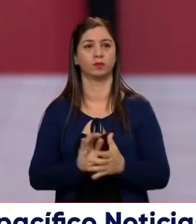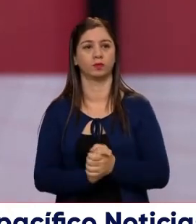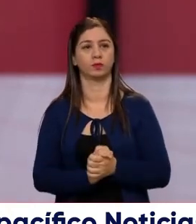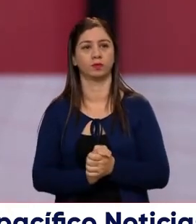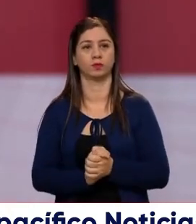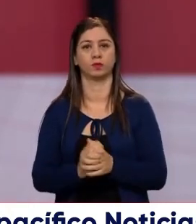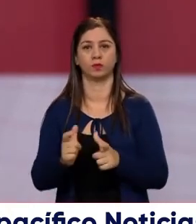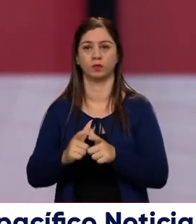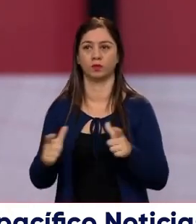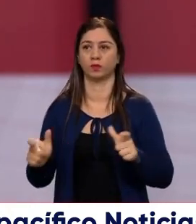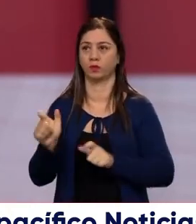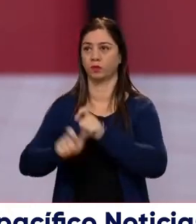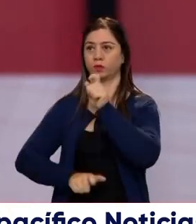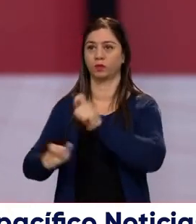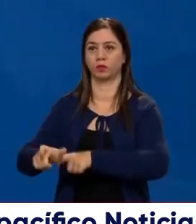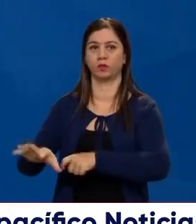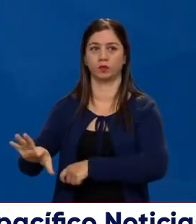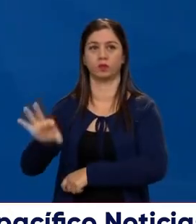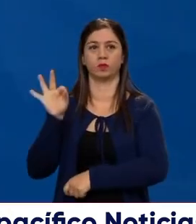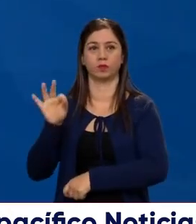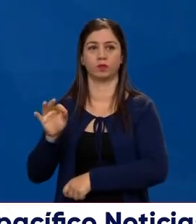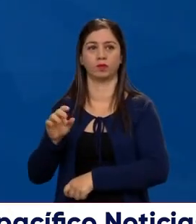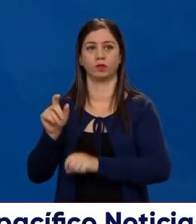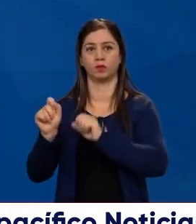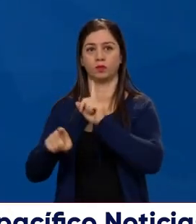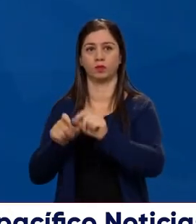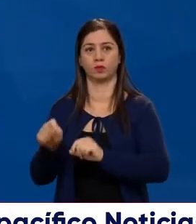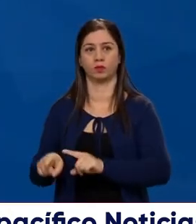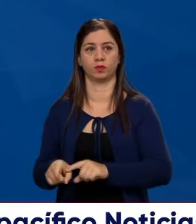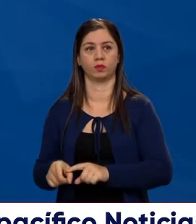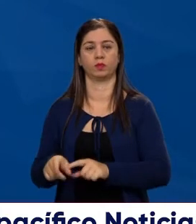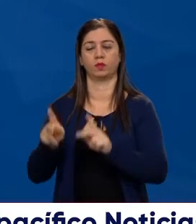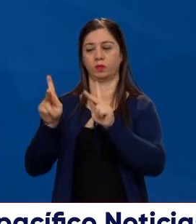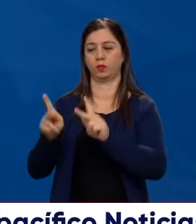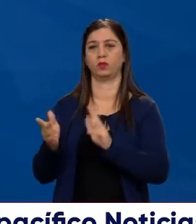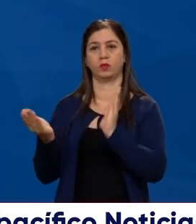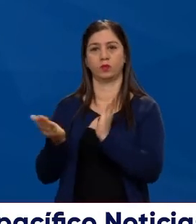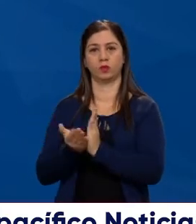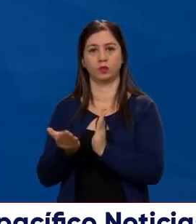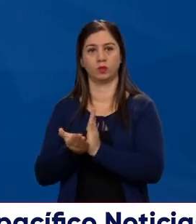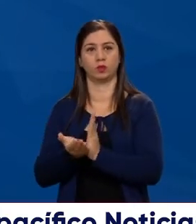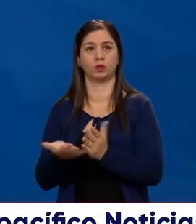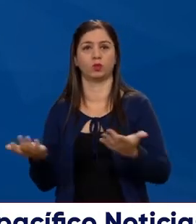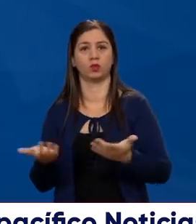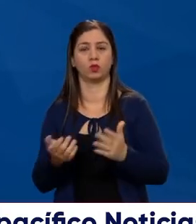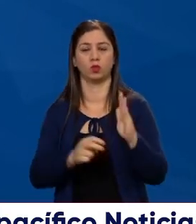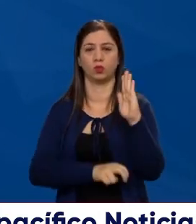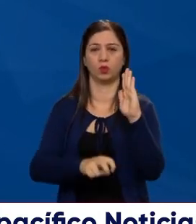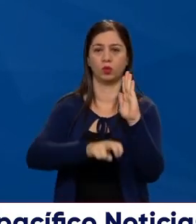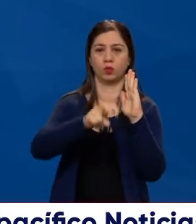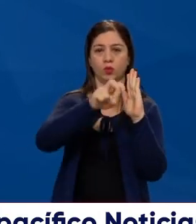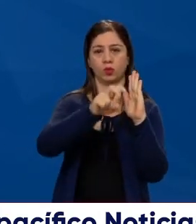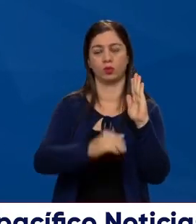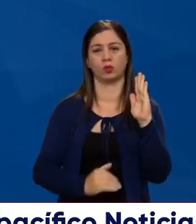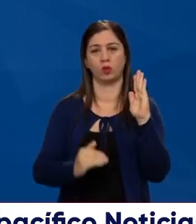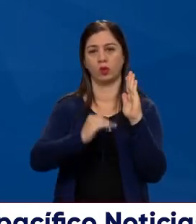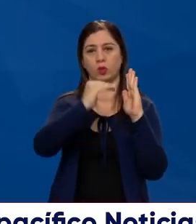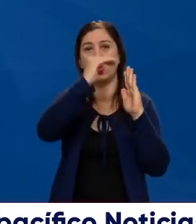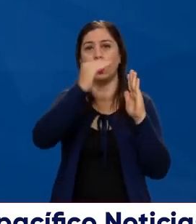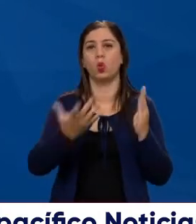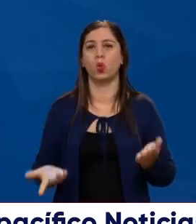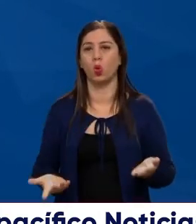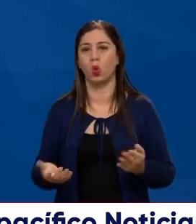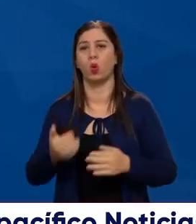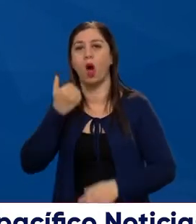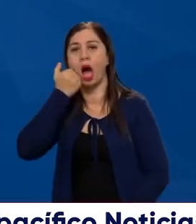la población que ustedes eligen, a la hora de la encuesta, es estudiantil, le miran los estratos socioeconómicos, es